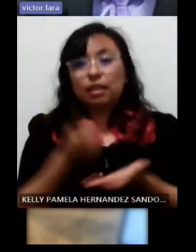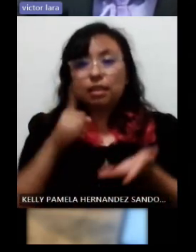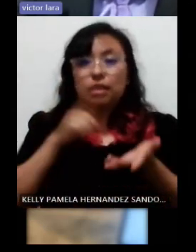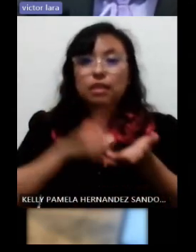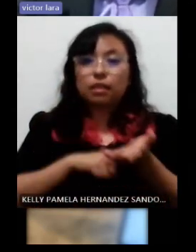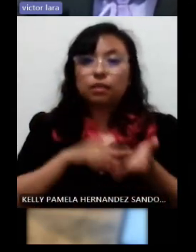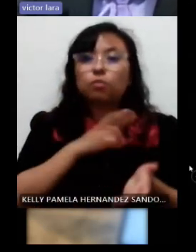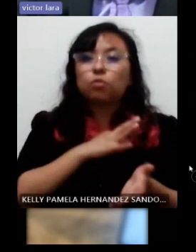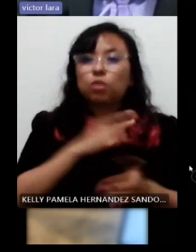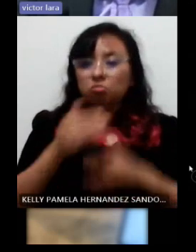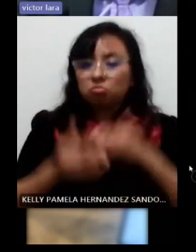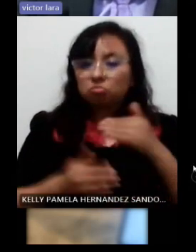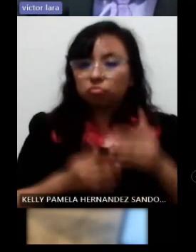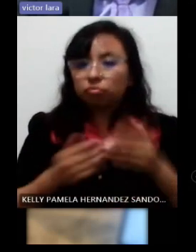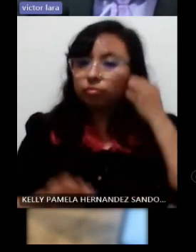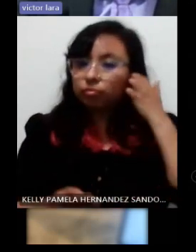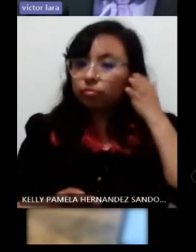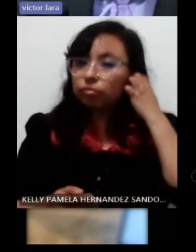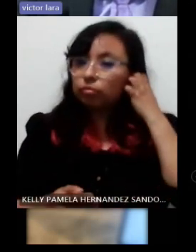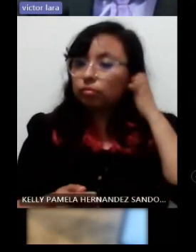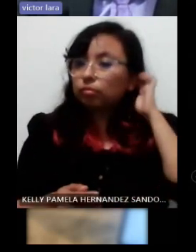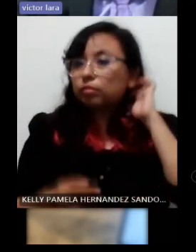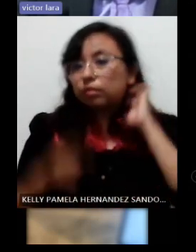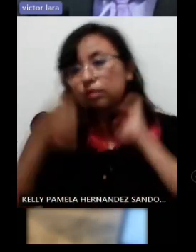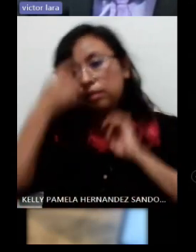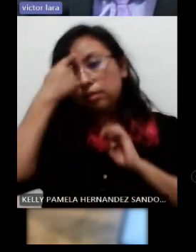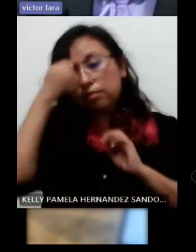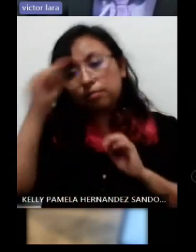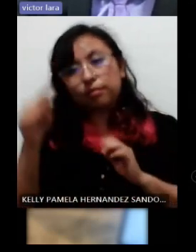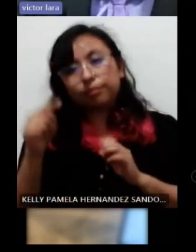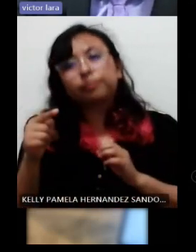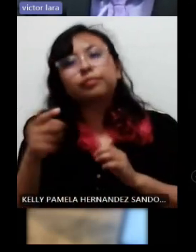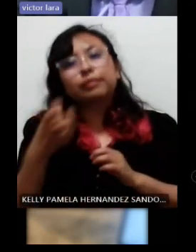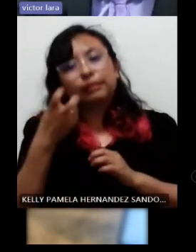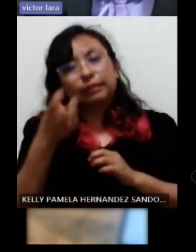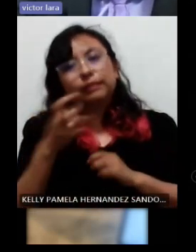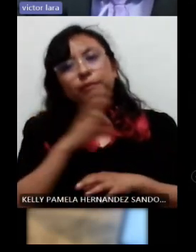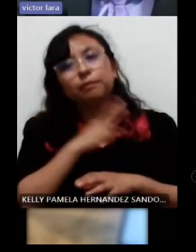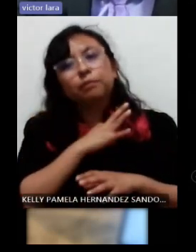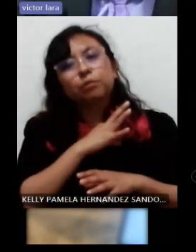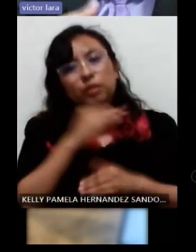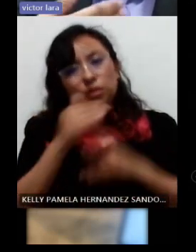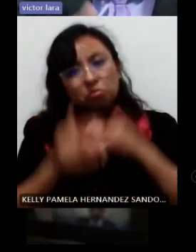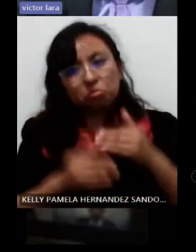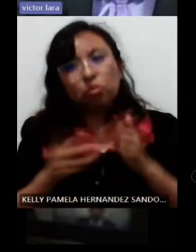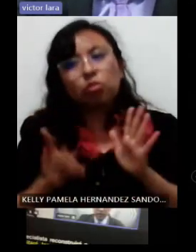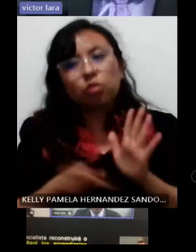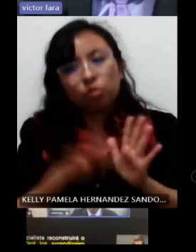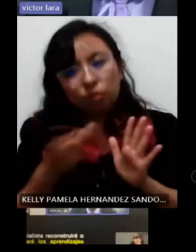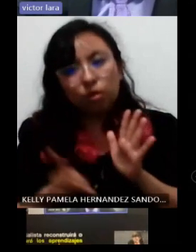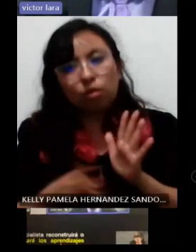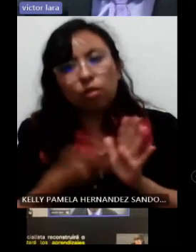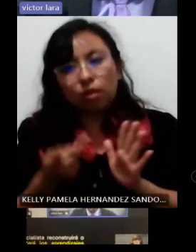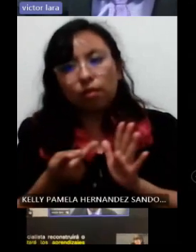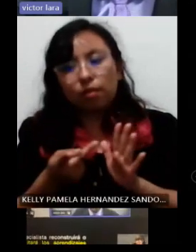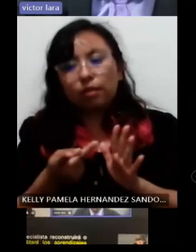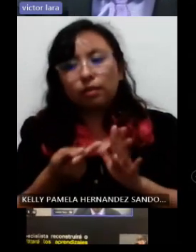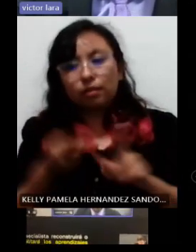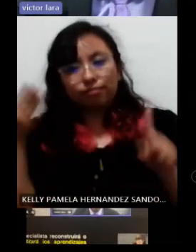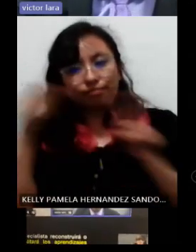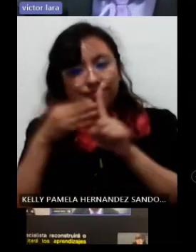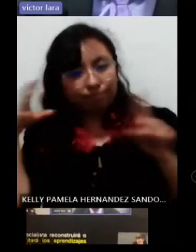estructural para que nosotros podamos hacer estas intervenciones sesión con sesión hasta alcanzar el objetivo